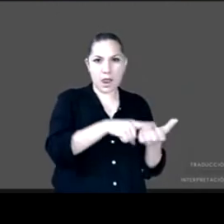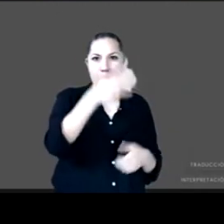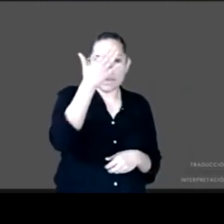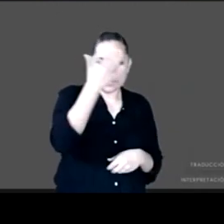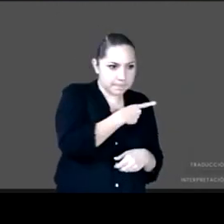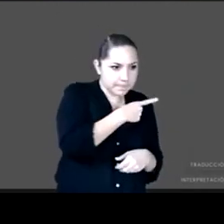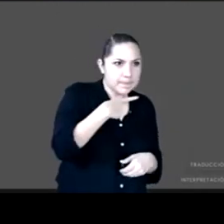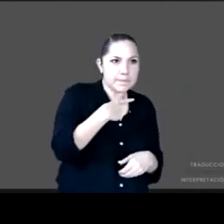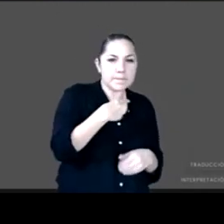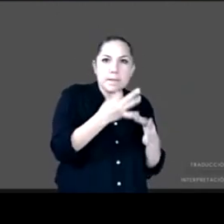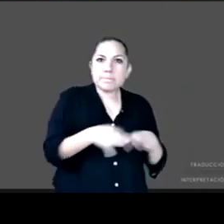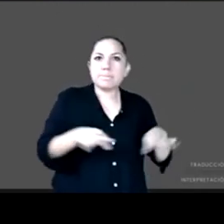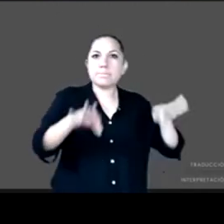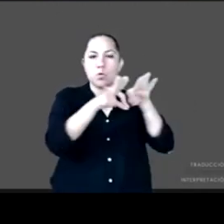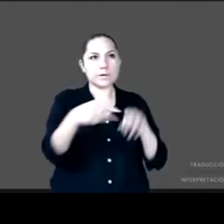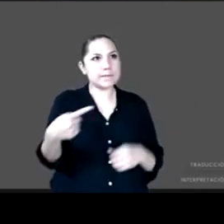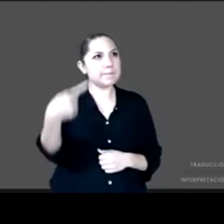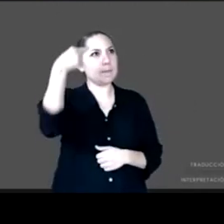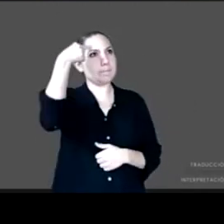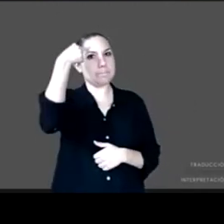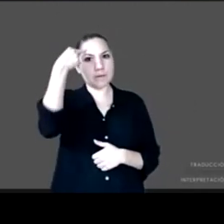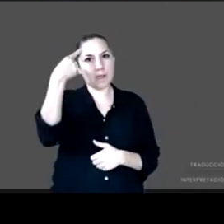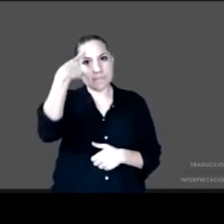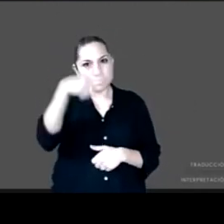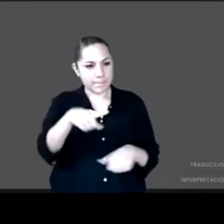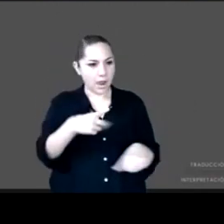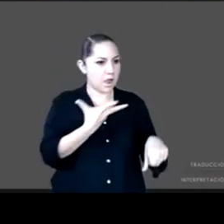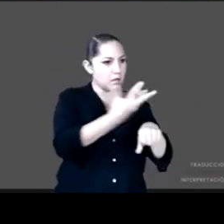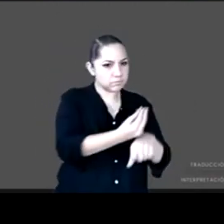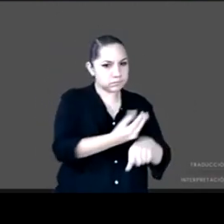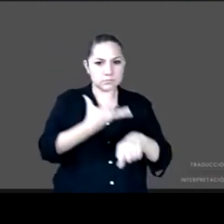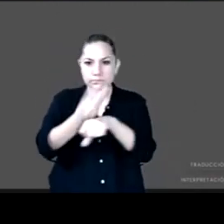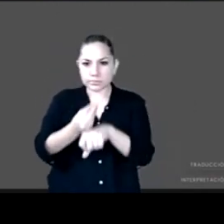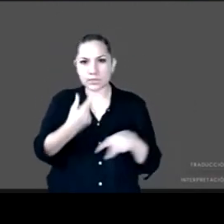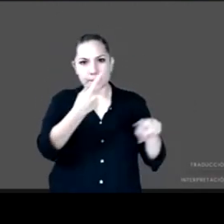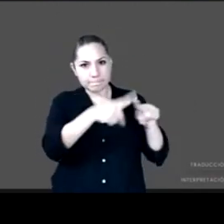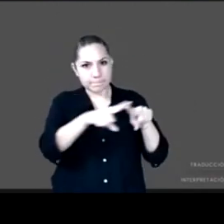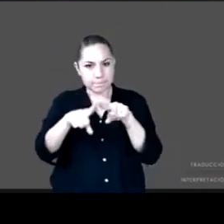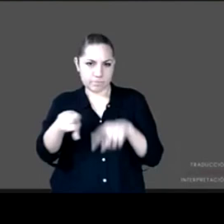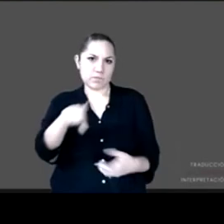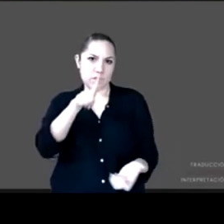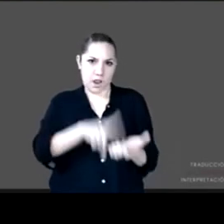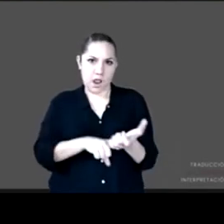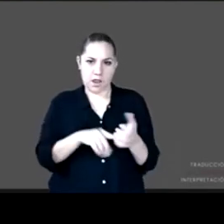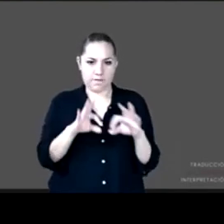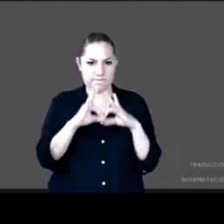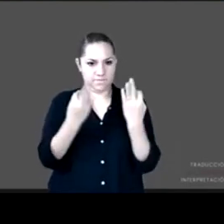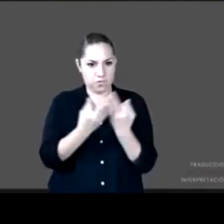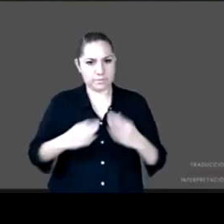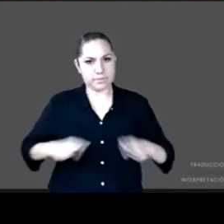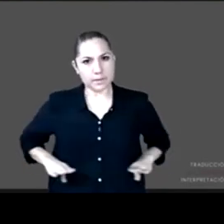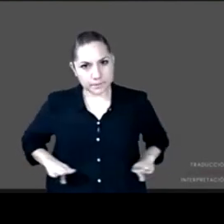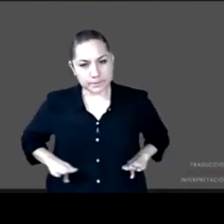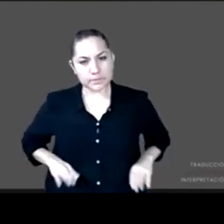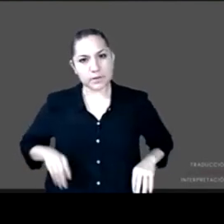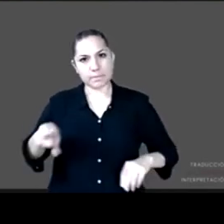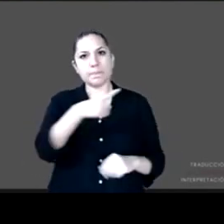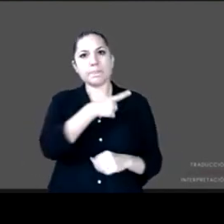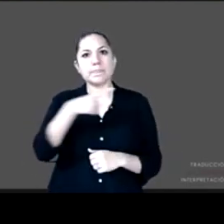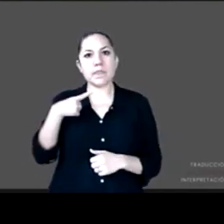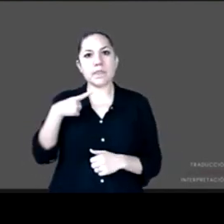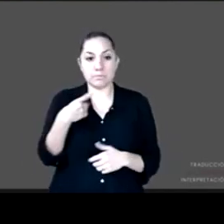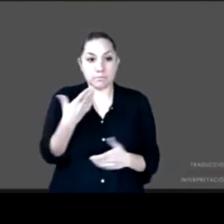con el trabajo infantil es decir tendría que decirnos si el trabajo infantil bajó en algún momento en nuestro país